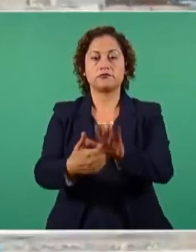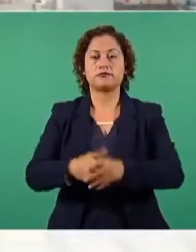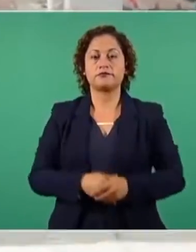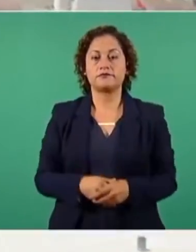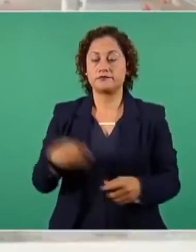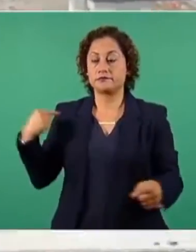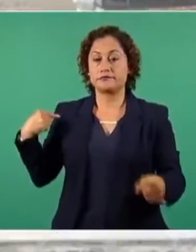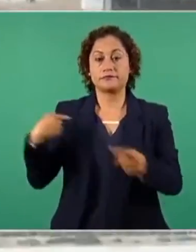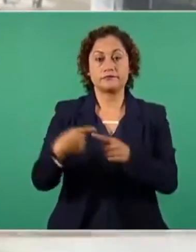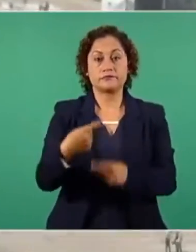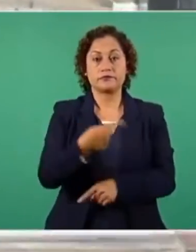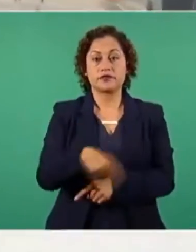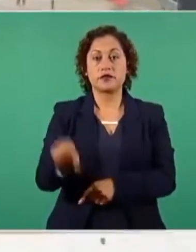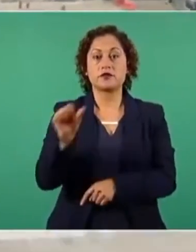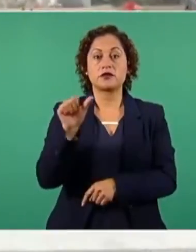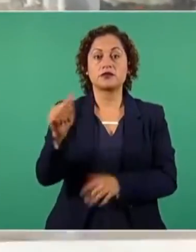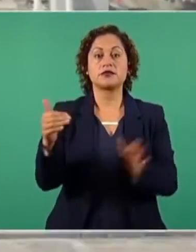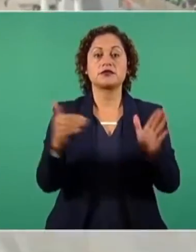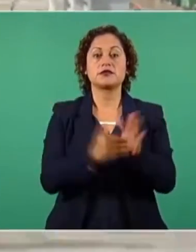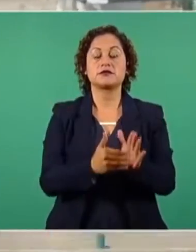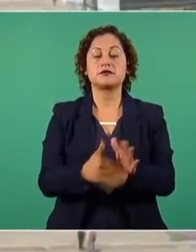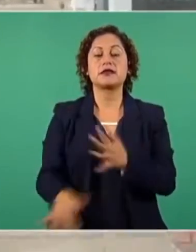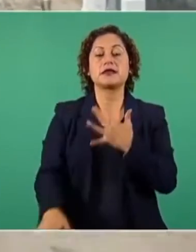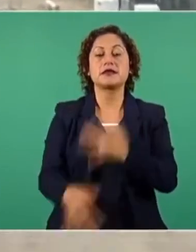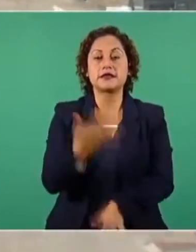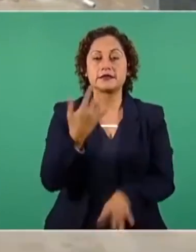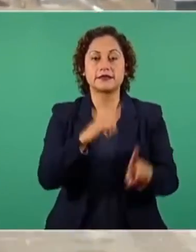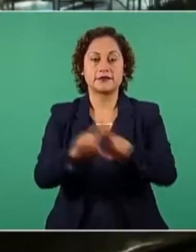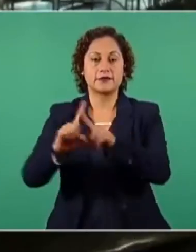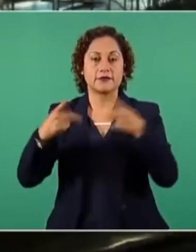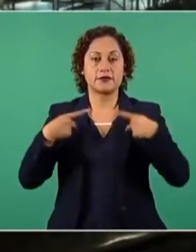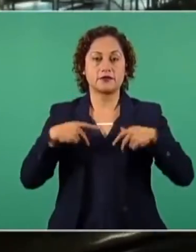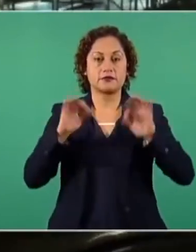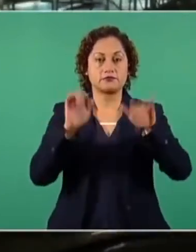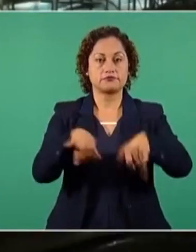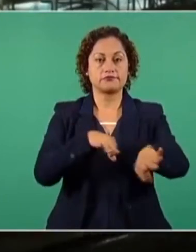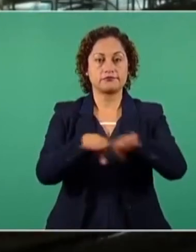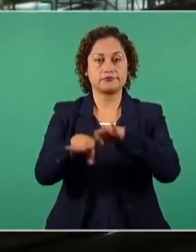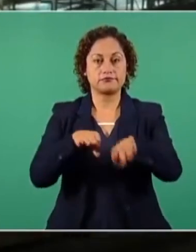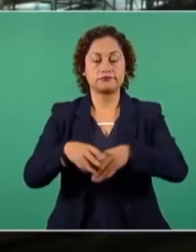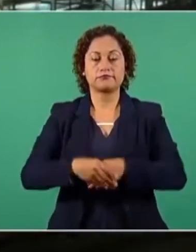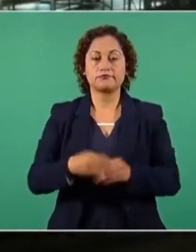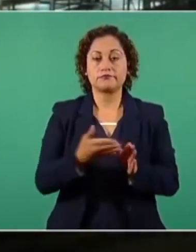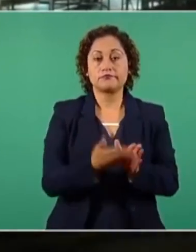porque es un aeropuerto más avanzado y moderno de México. Noticias TVT.